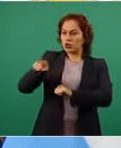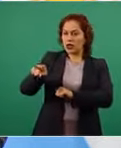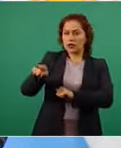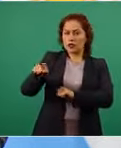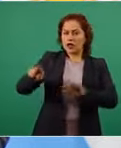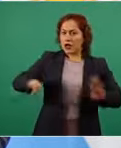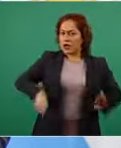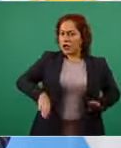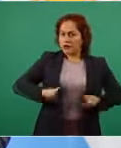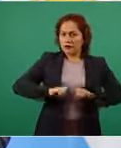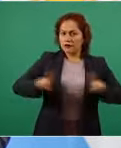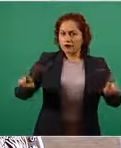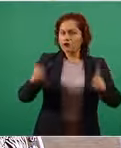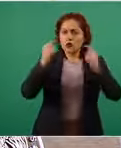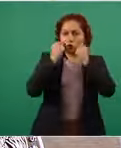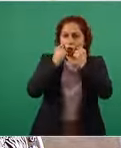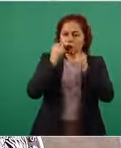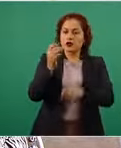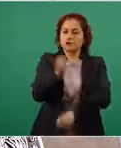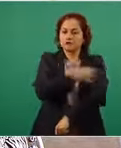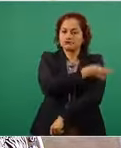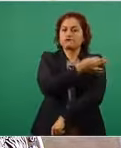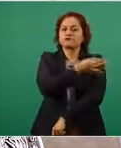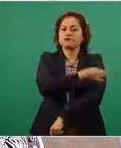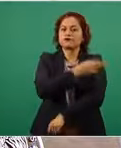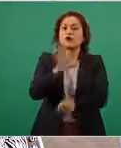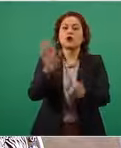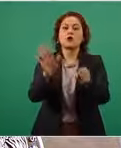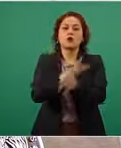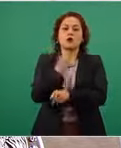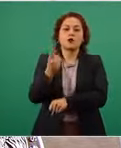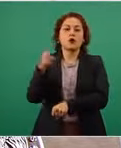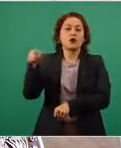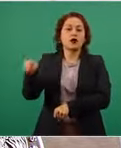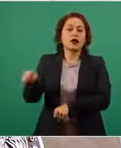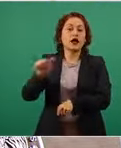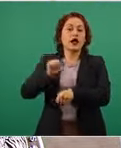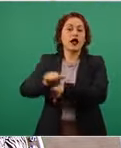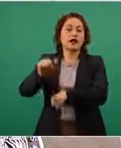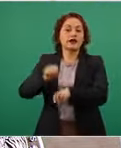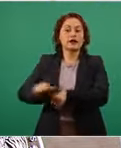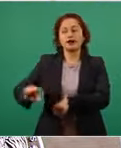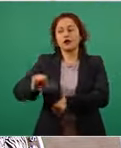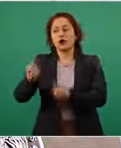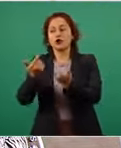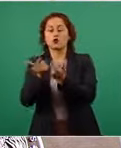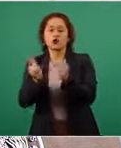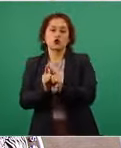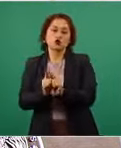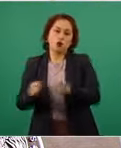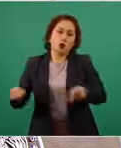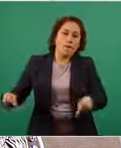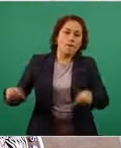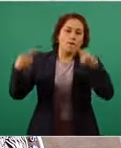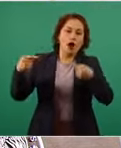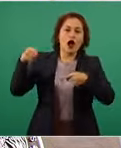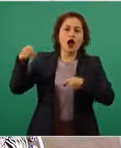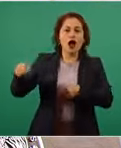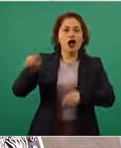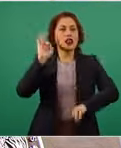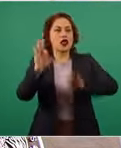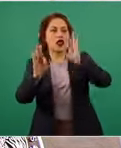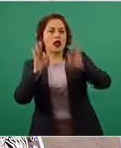porque una campaña despiadada desatada en Argentina por la oposición para hacerle sentir a los argentinos que la vacuna Sputnik V